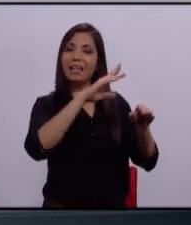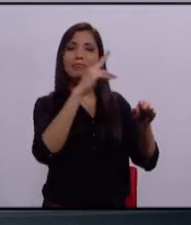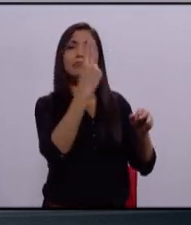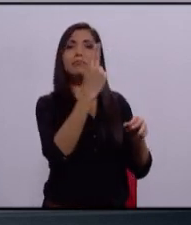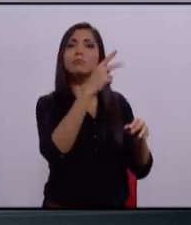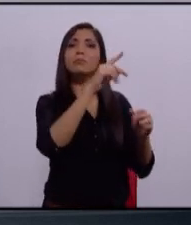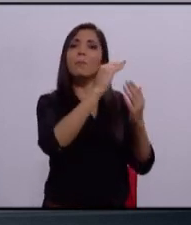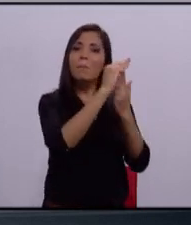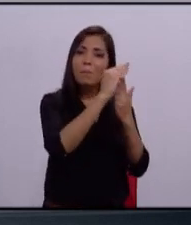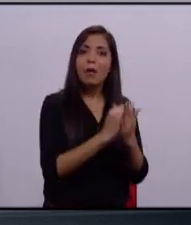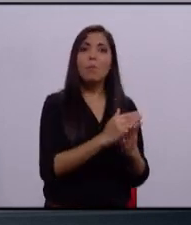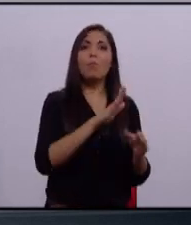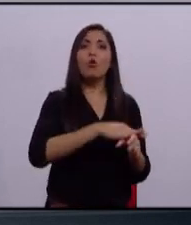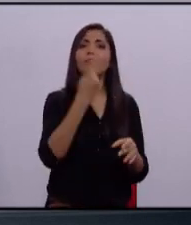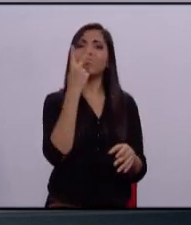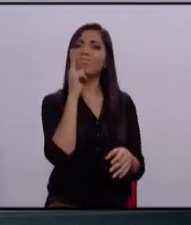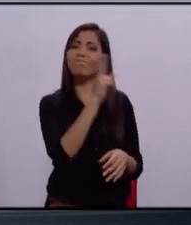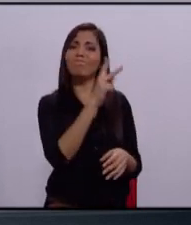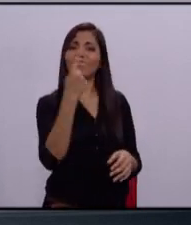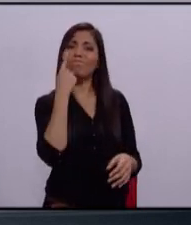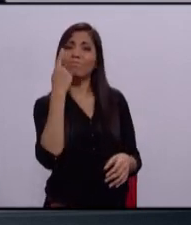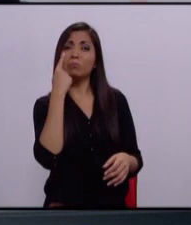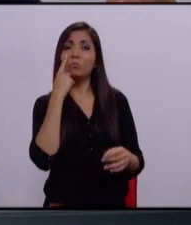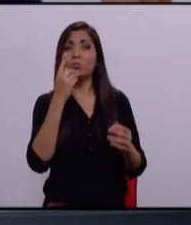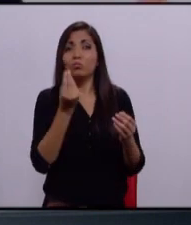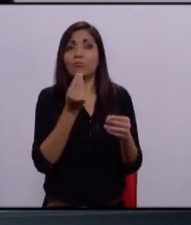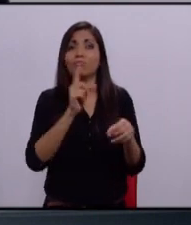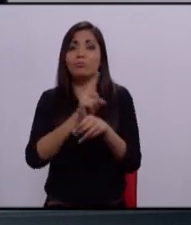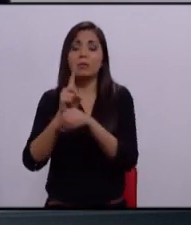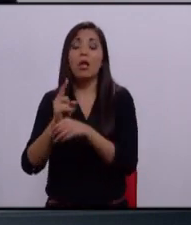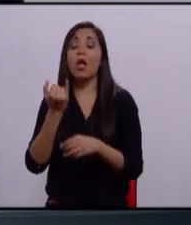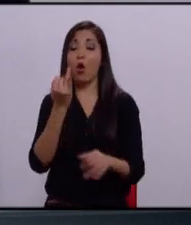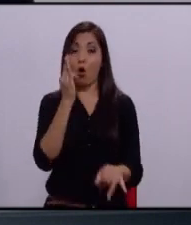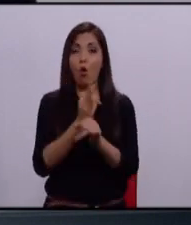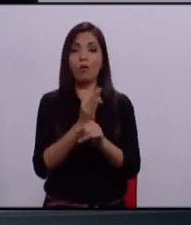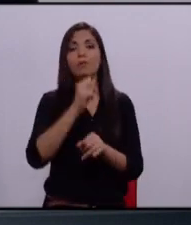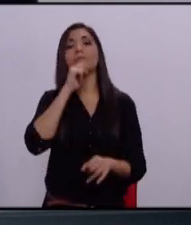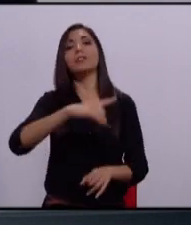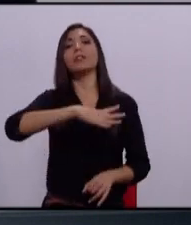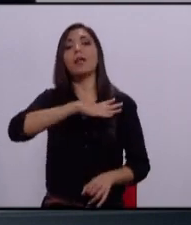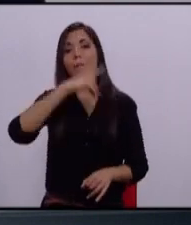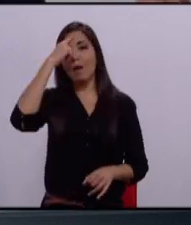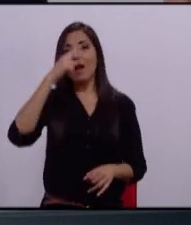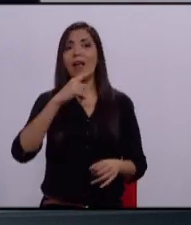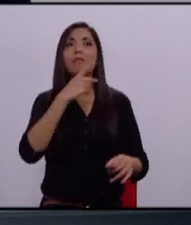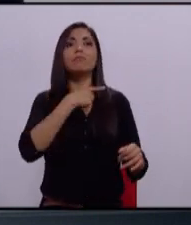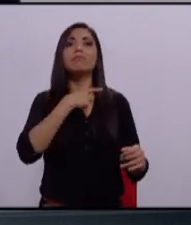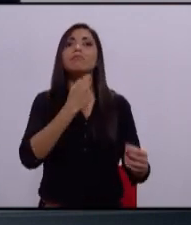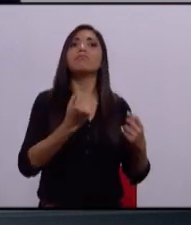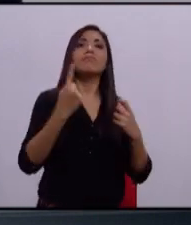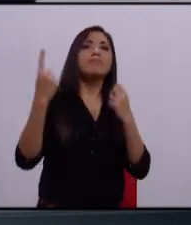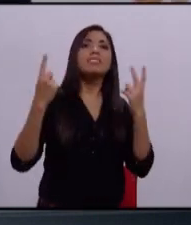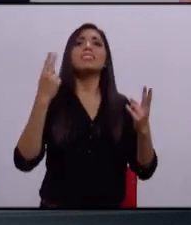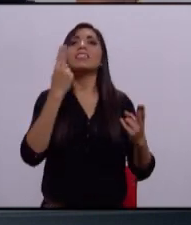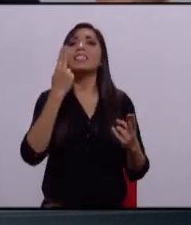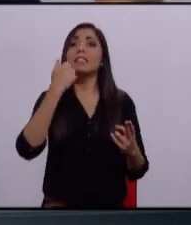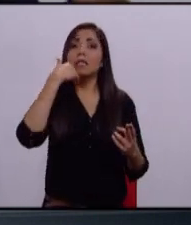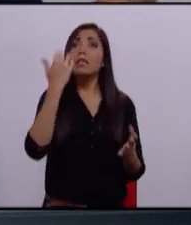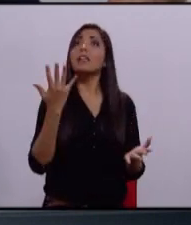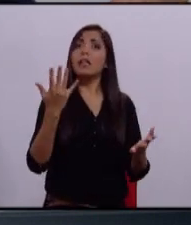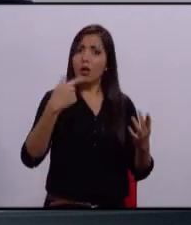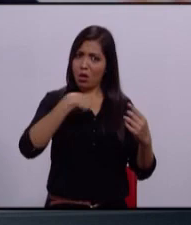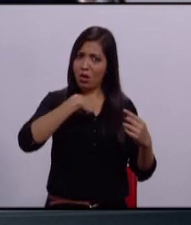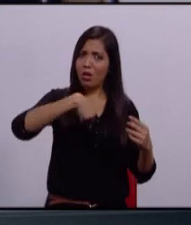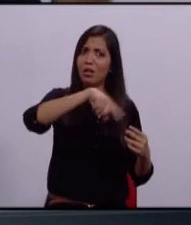marginación y que con ello rescatemos a quienes hoy nos están pidiendo auxilio. Y nos están diciendo, aquí también